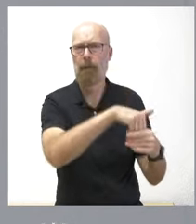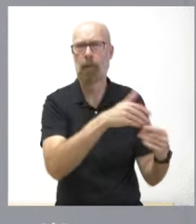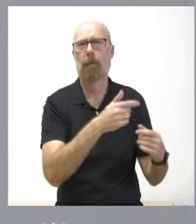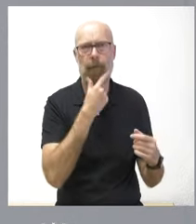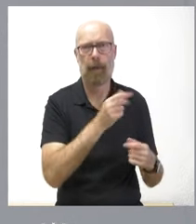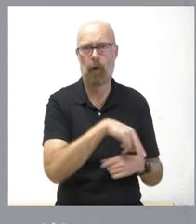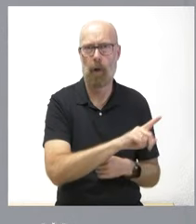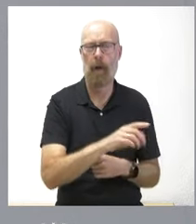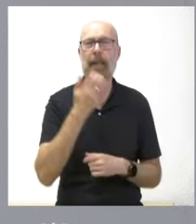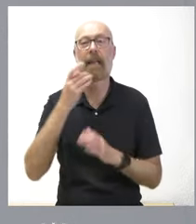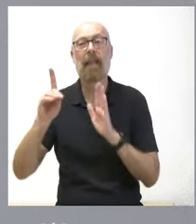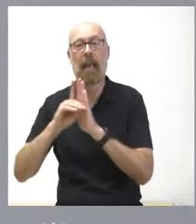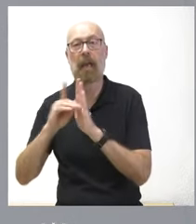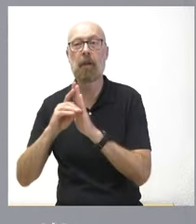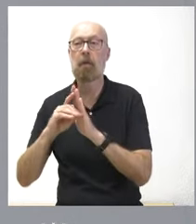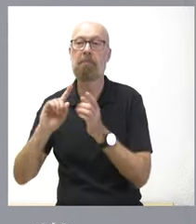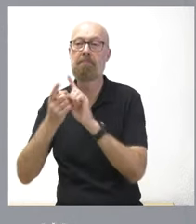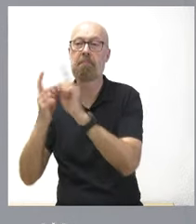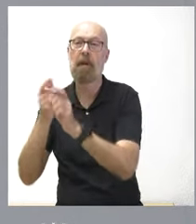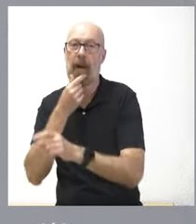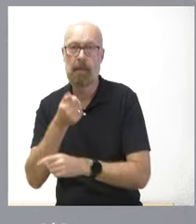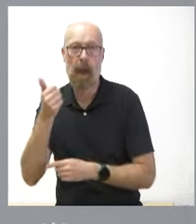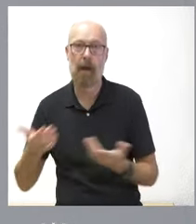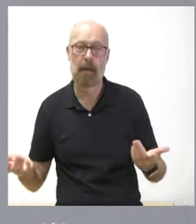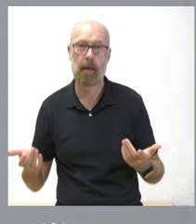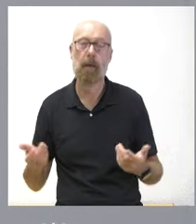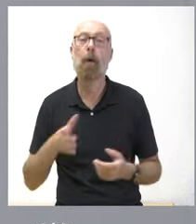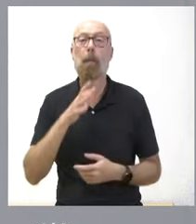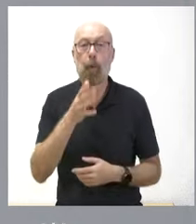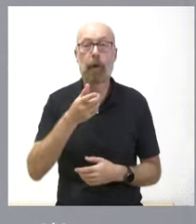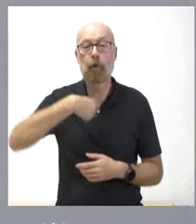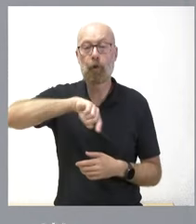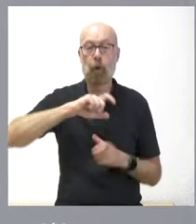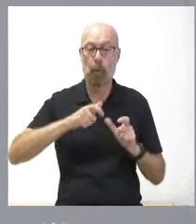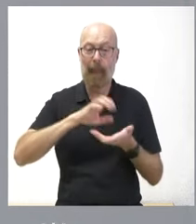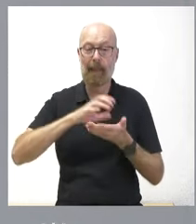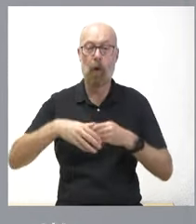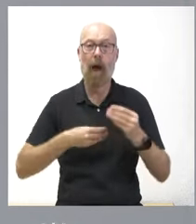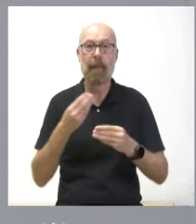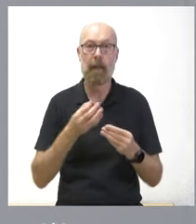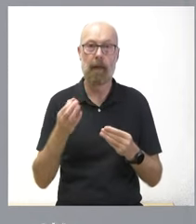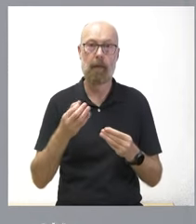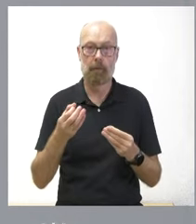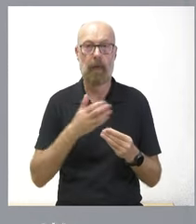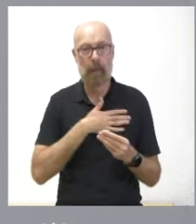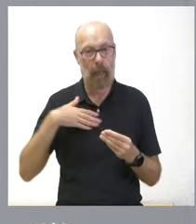o un decreto sí que lo sería por tanto ¿qué es lo que hacemos nosotros? una decisión voluntaria que hace la Junta de Castilla y León de no cerrar colegios